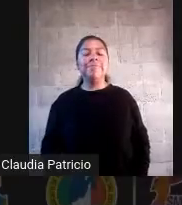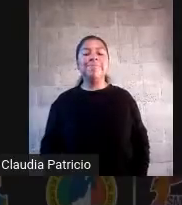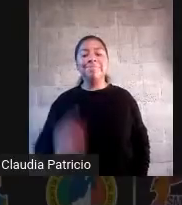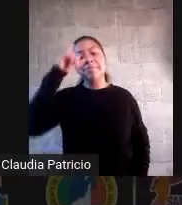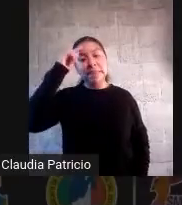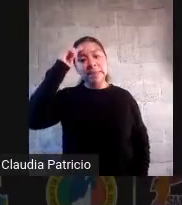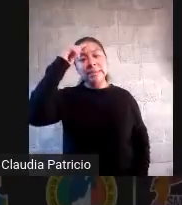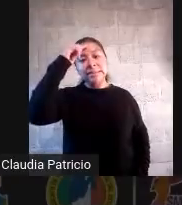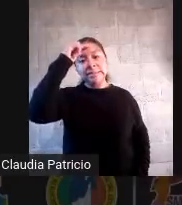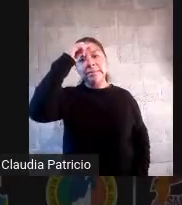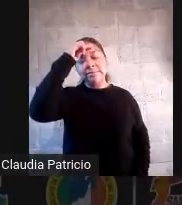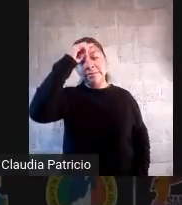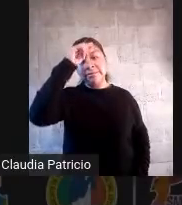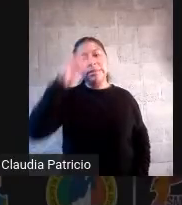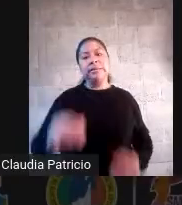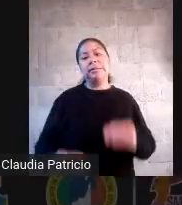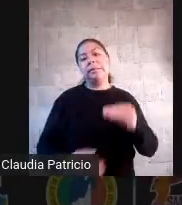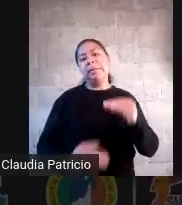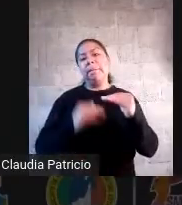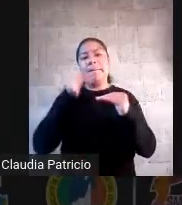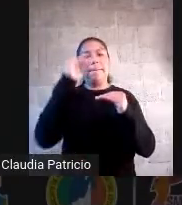porque estamos muchos de nosotros